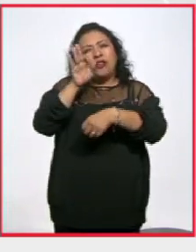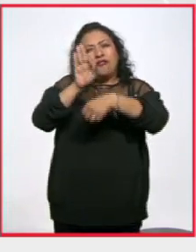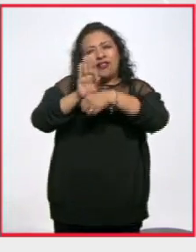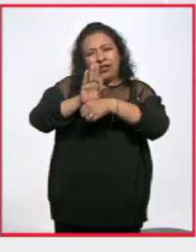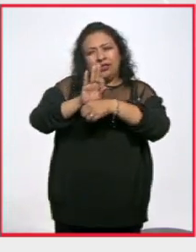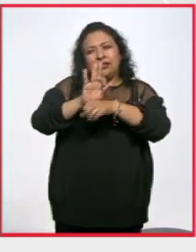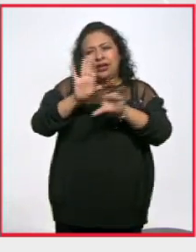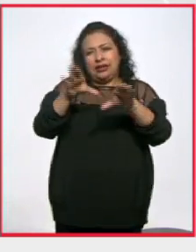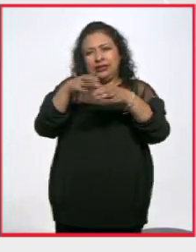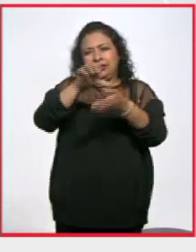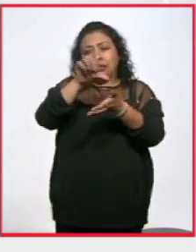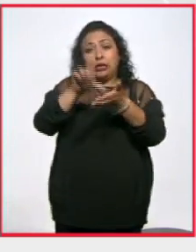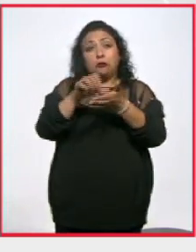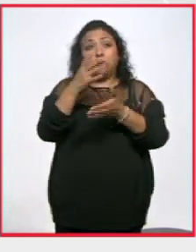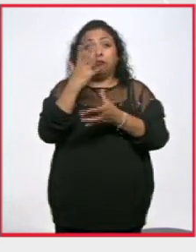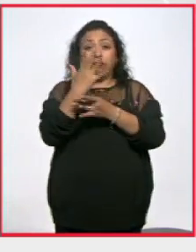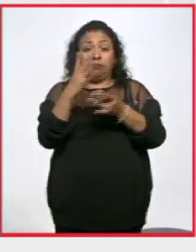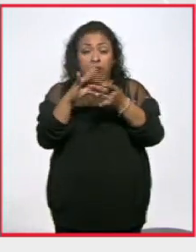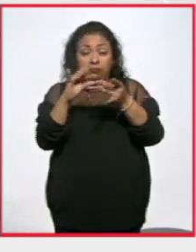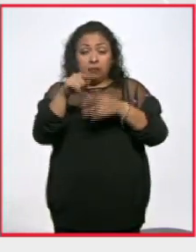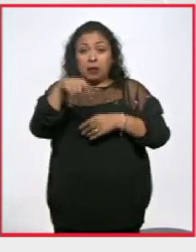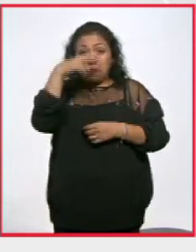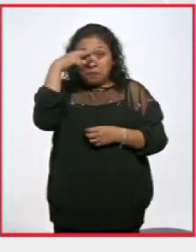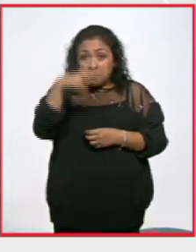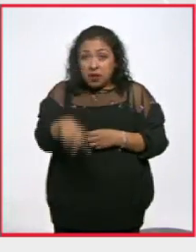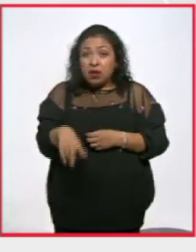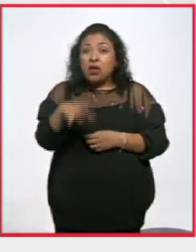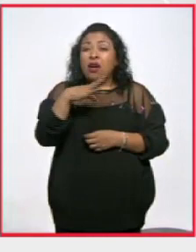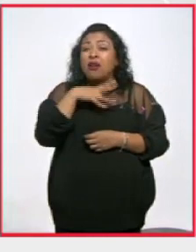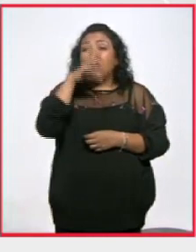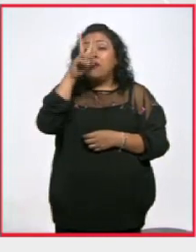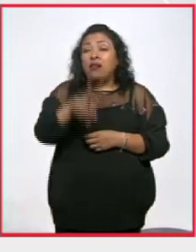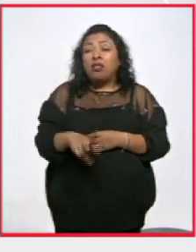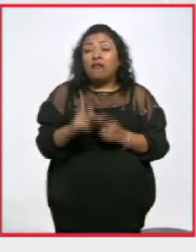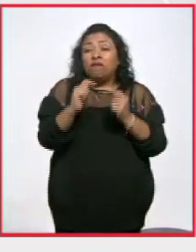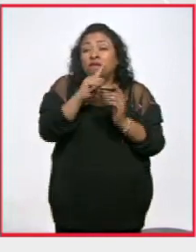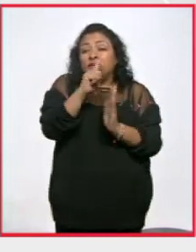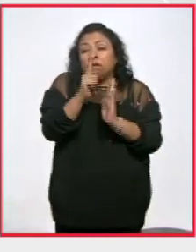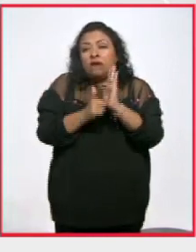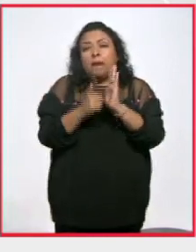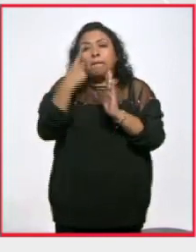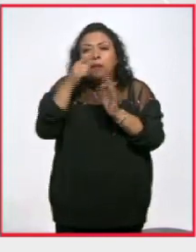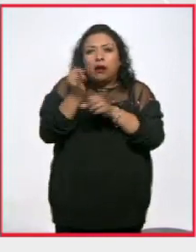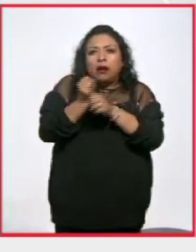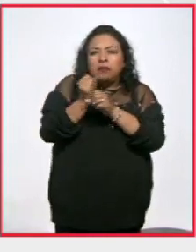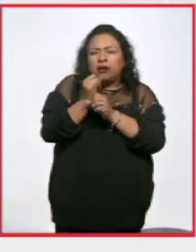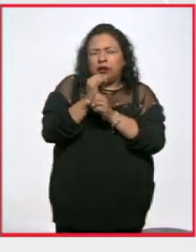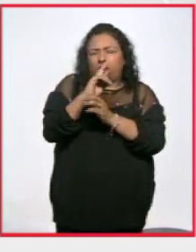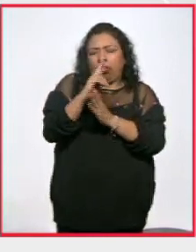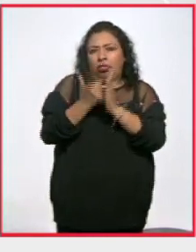integral de este centro, declaró En México, se cometen delitos para investigar delitos.